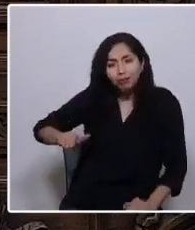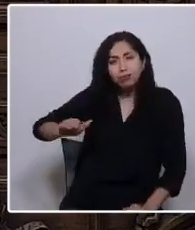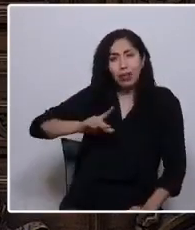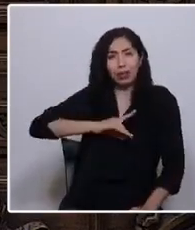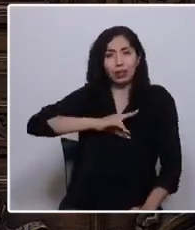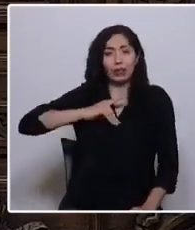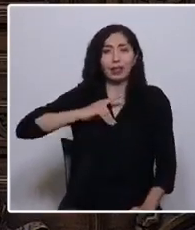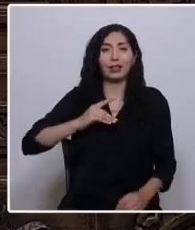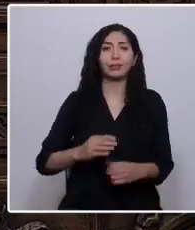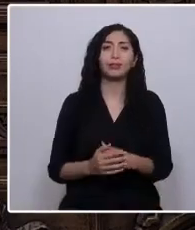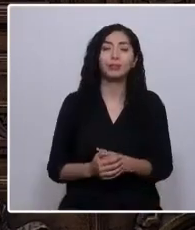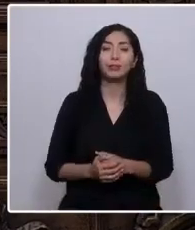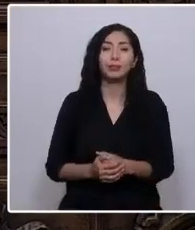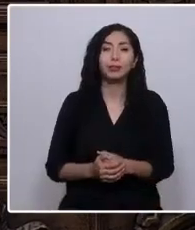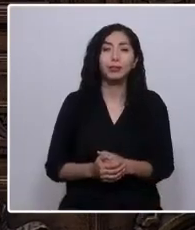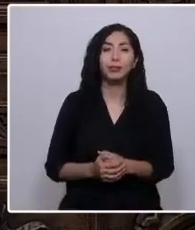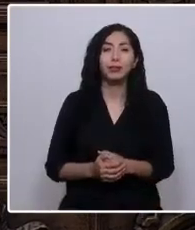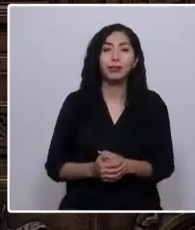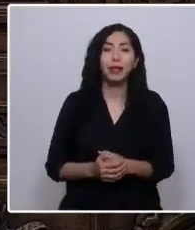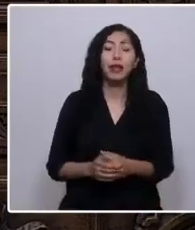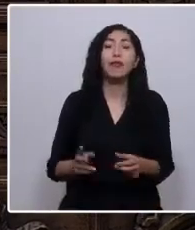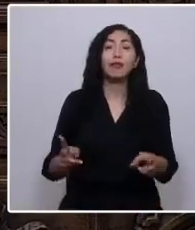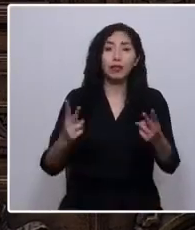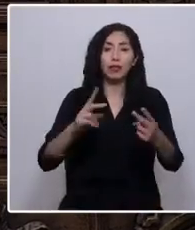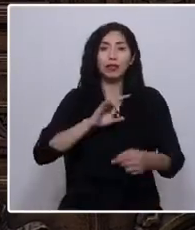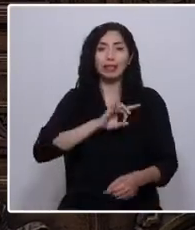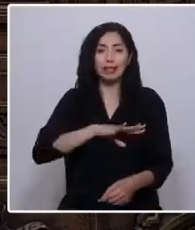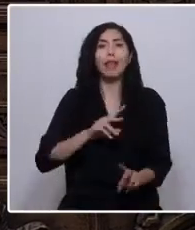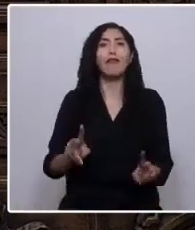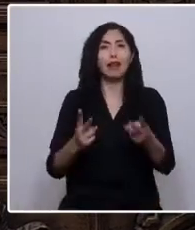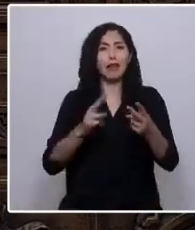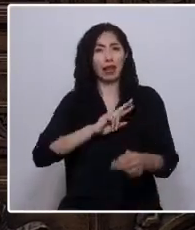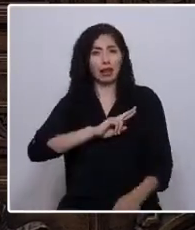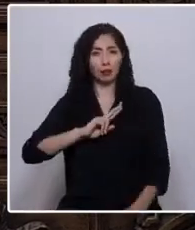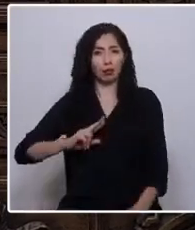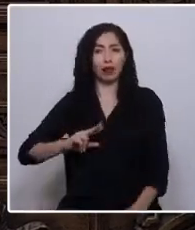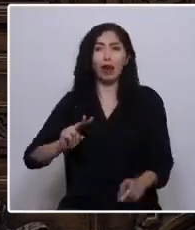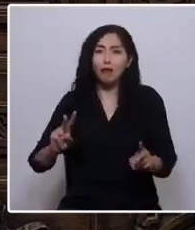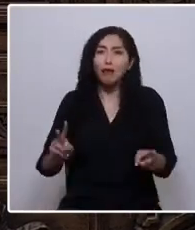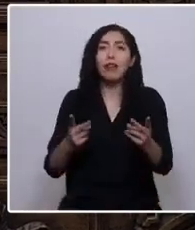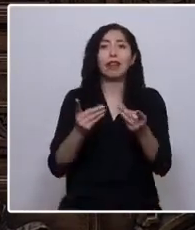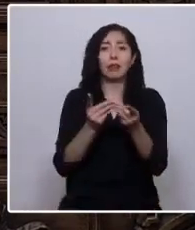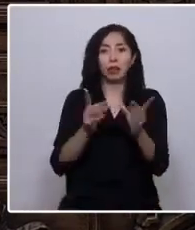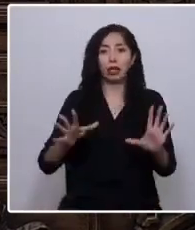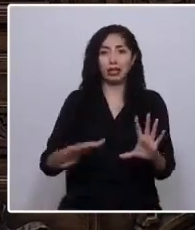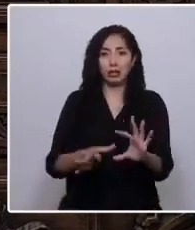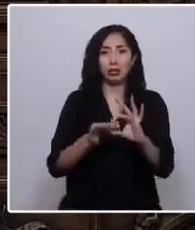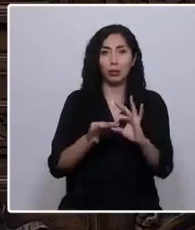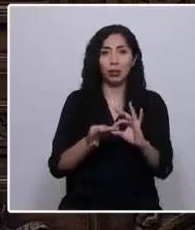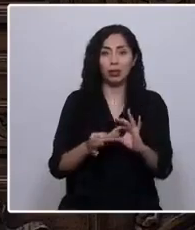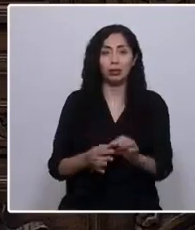Viva Chile, viva la República, viva la democracia. Muchas gracias.